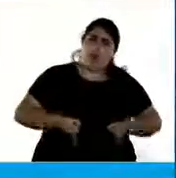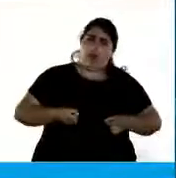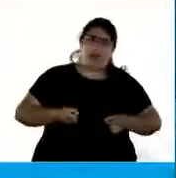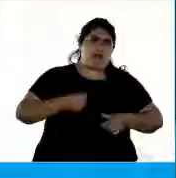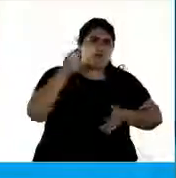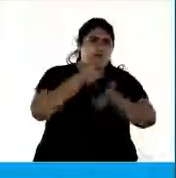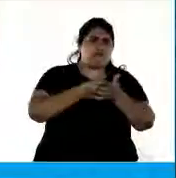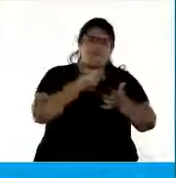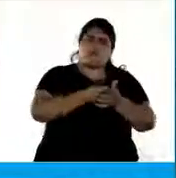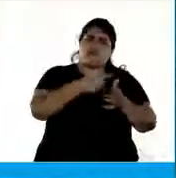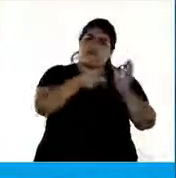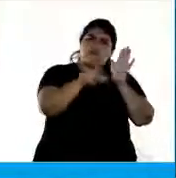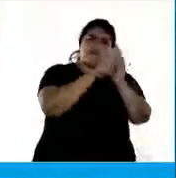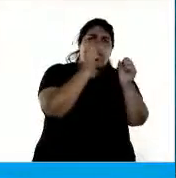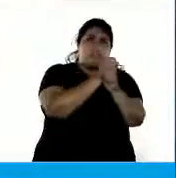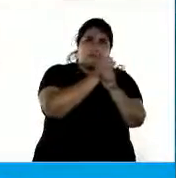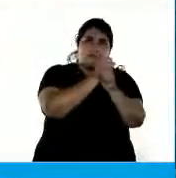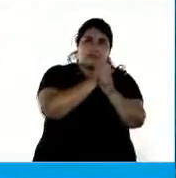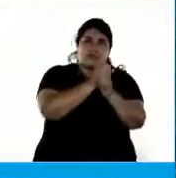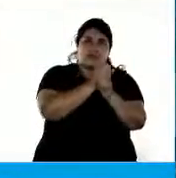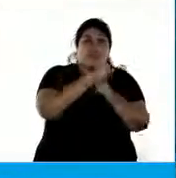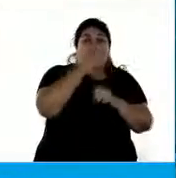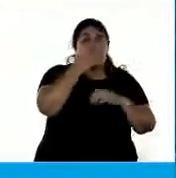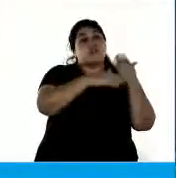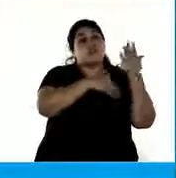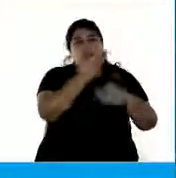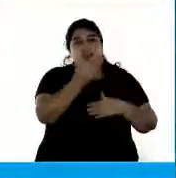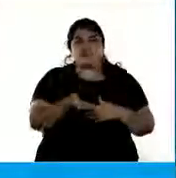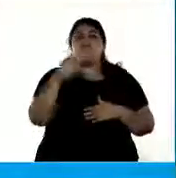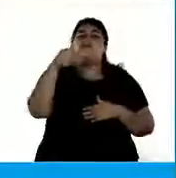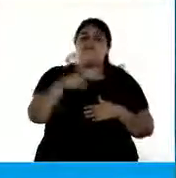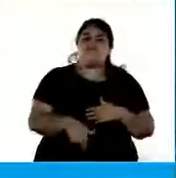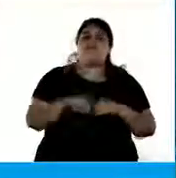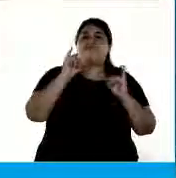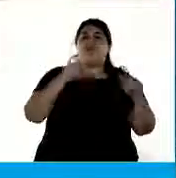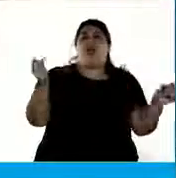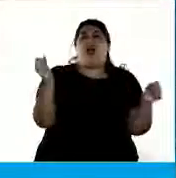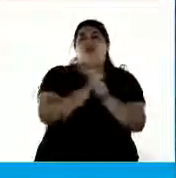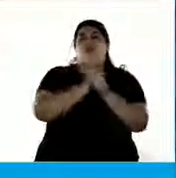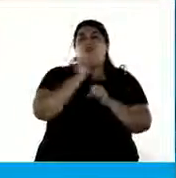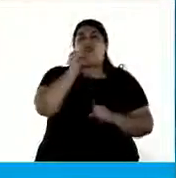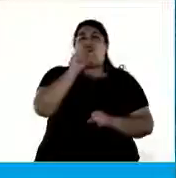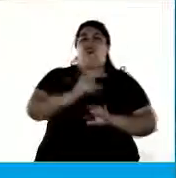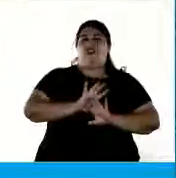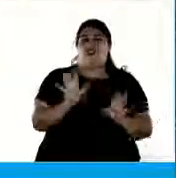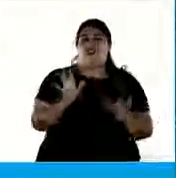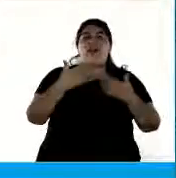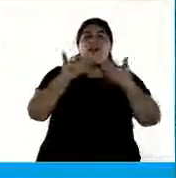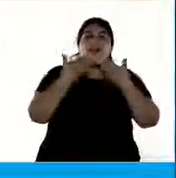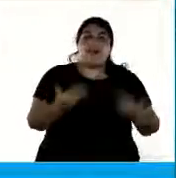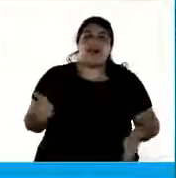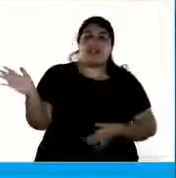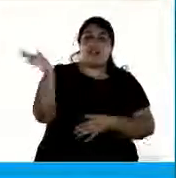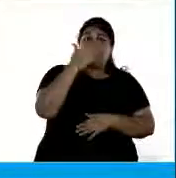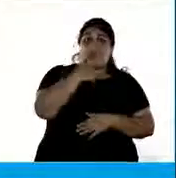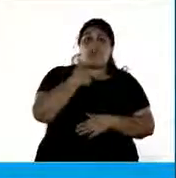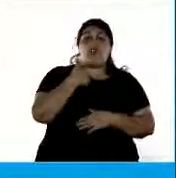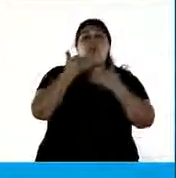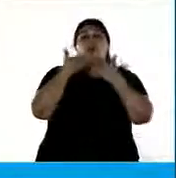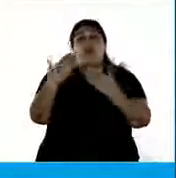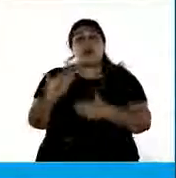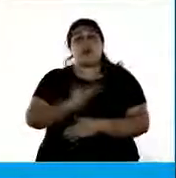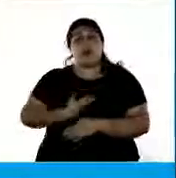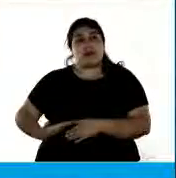Hoy y dos años después Así fue Muchas gracias a todos a todas Gracias presidente